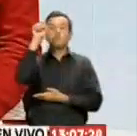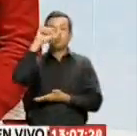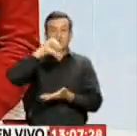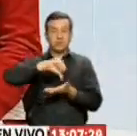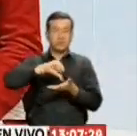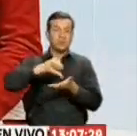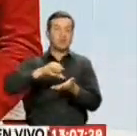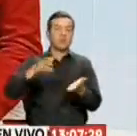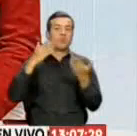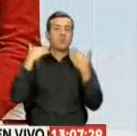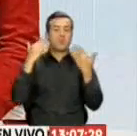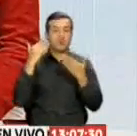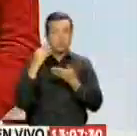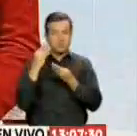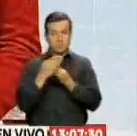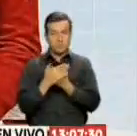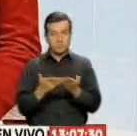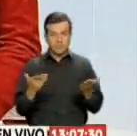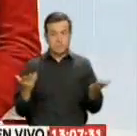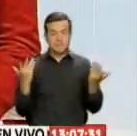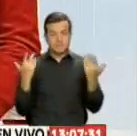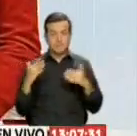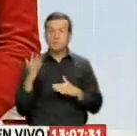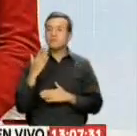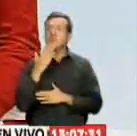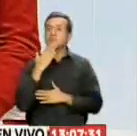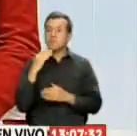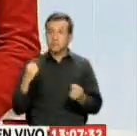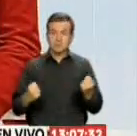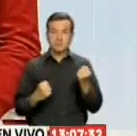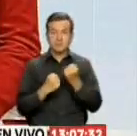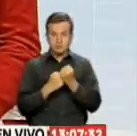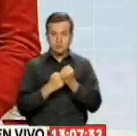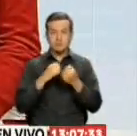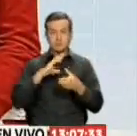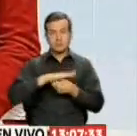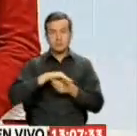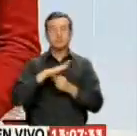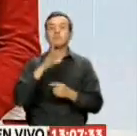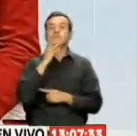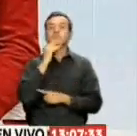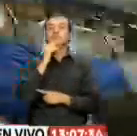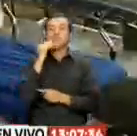ciudad de Guayaquil. Estas ayudas técnicas se lograron gracias al apoyo de la Embajada de Israel.